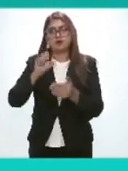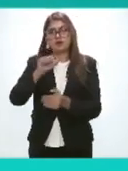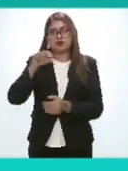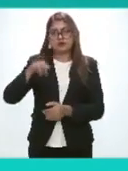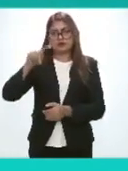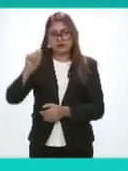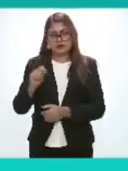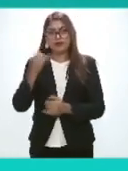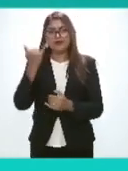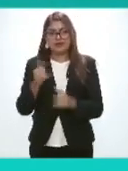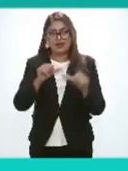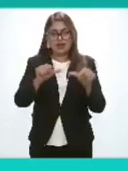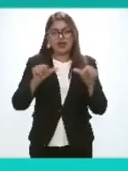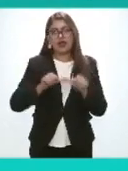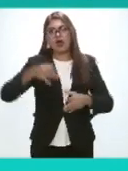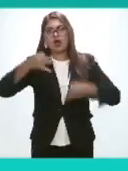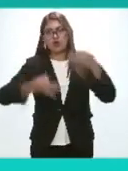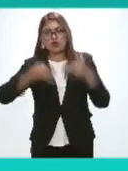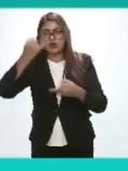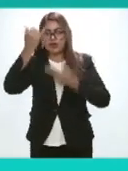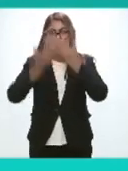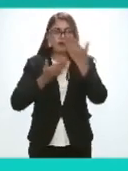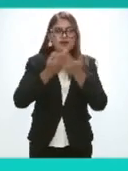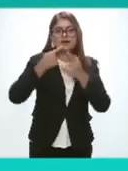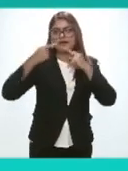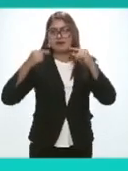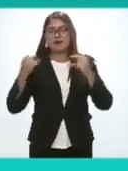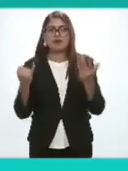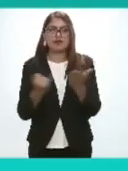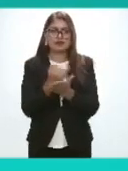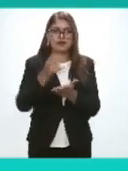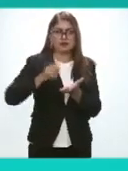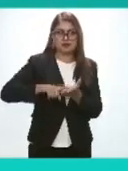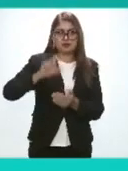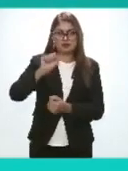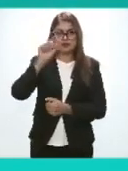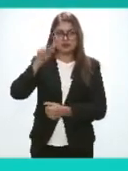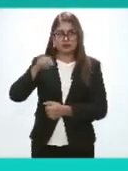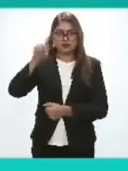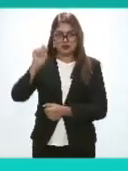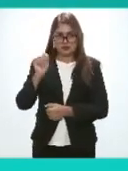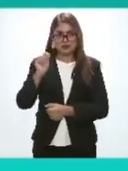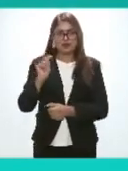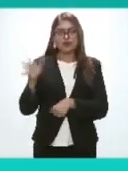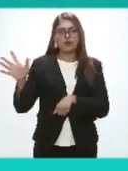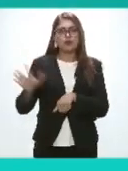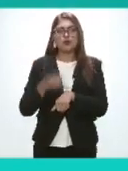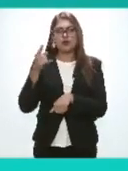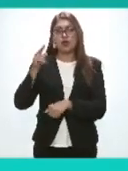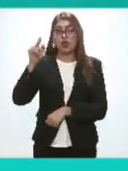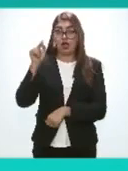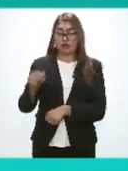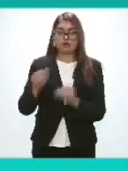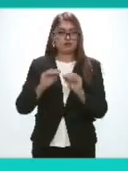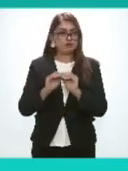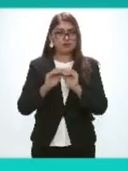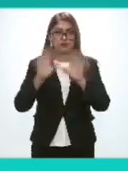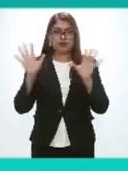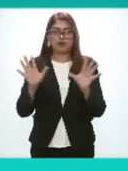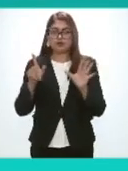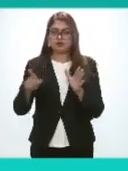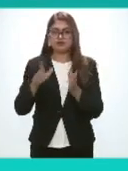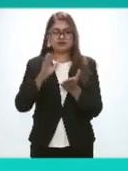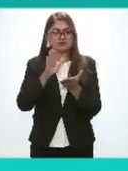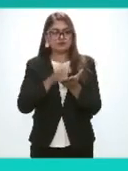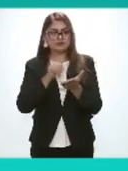como jurídica de criterios y resoluciones del sistema nacional de transparencia ya que sin duda pues este